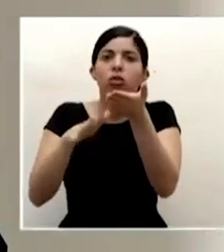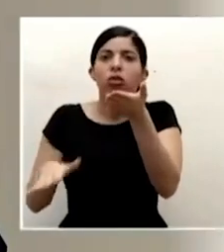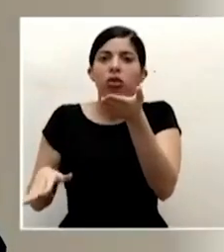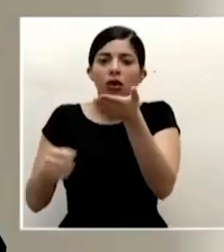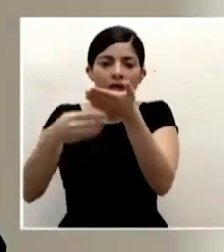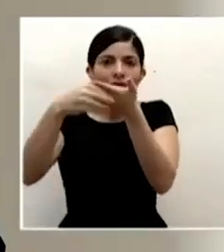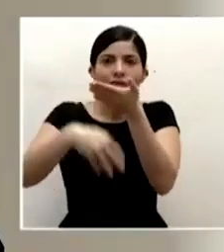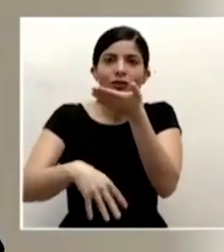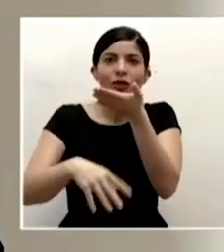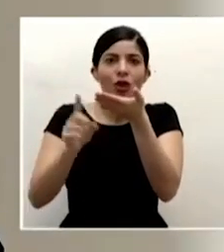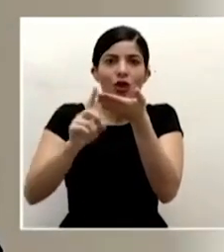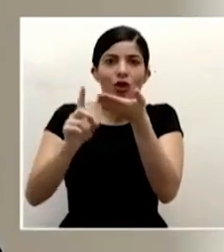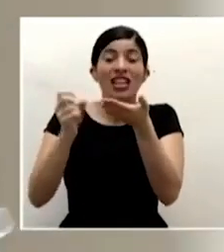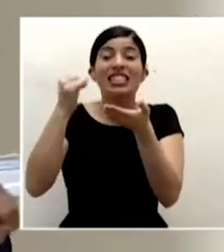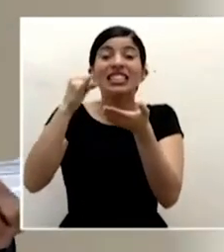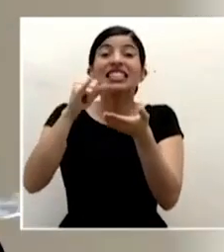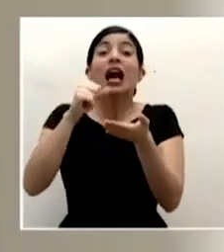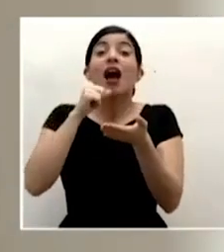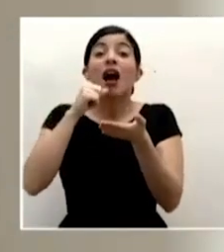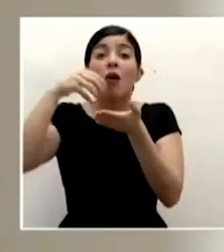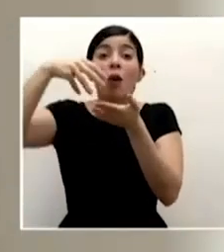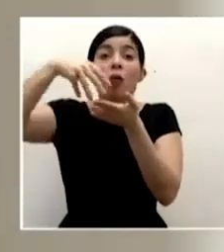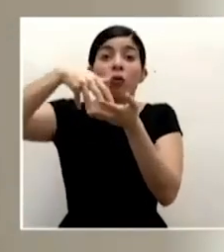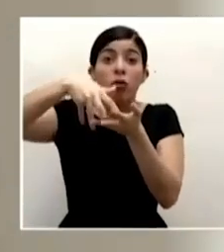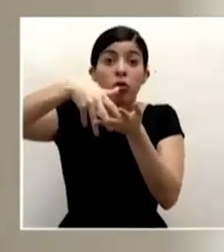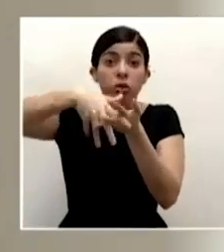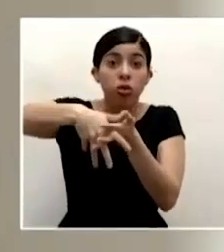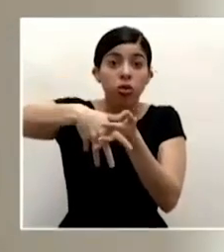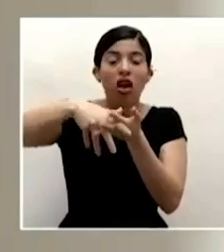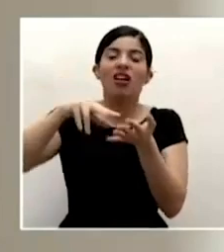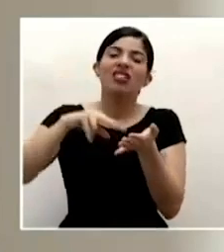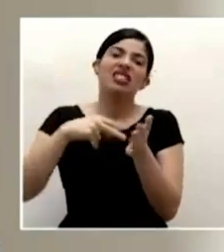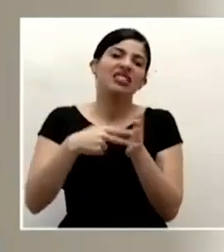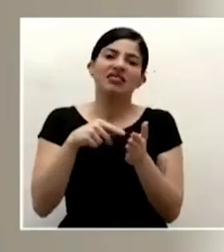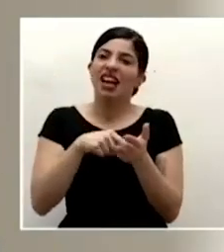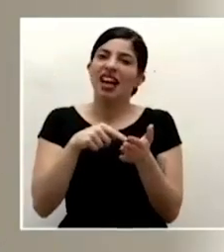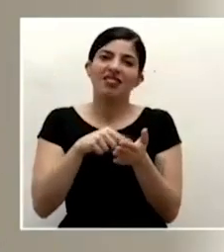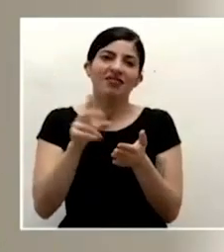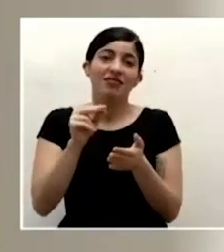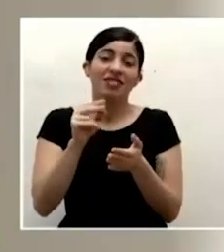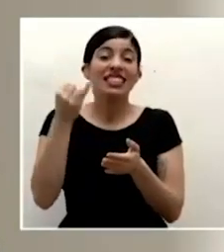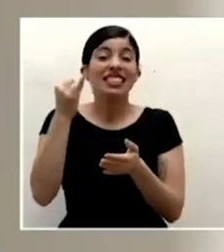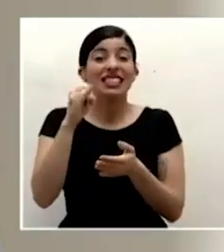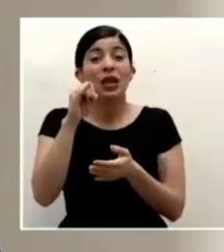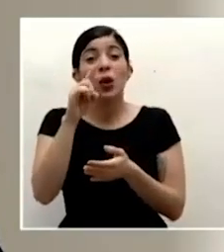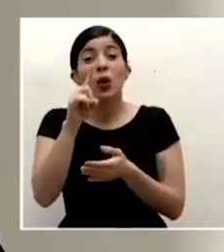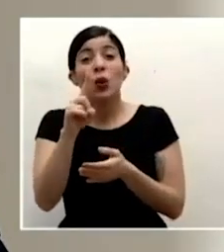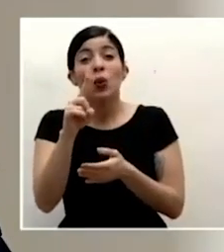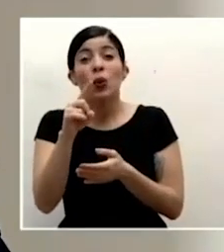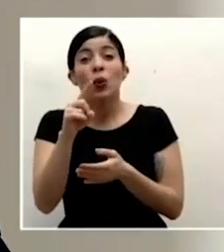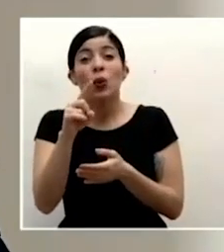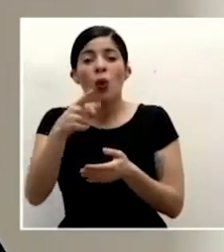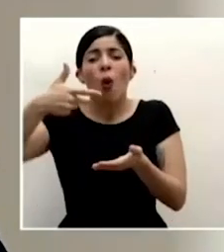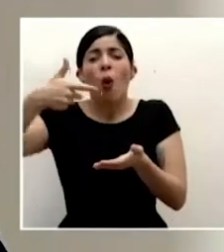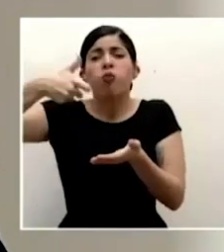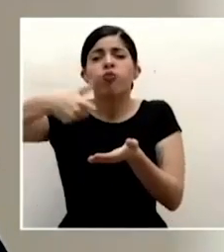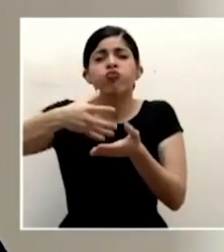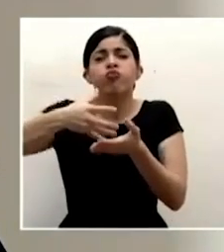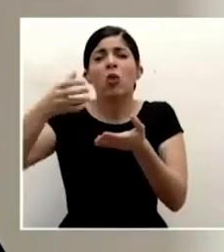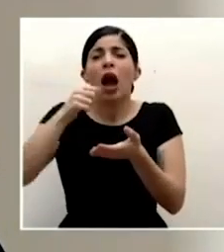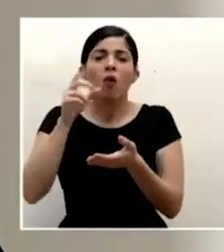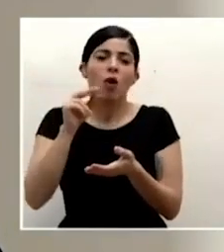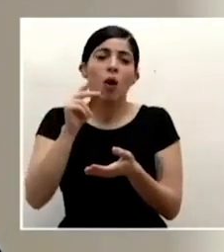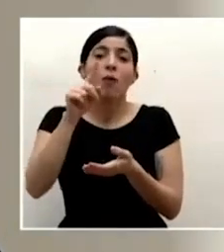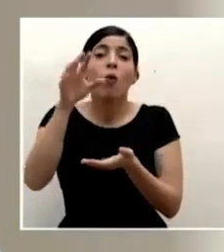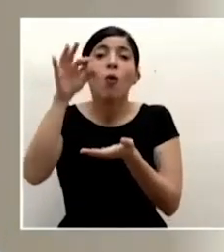se queda impregnada y traspasó pues es una mascarilla que imagínese lo que si una gotita no es que le va a echar un montón de agua pero una gotita que usted se